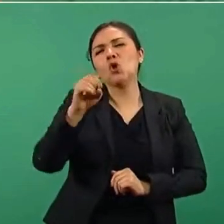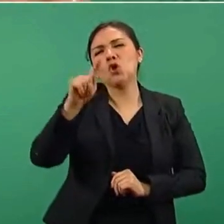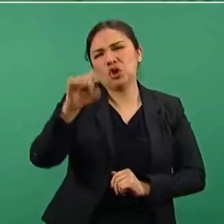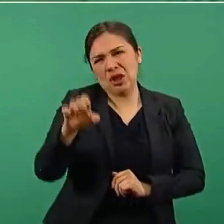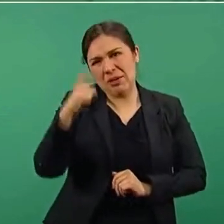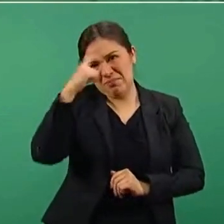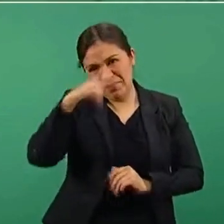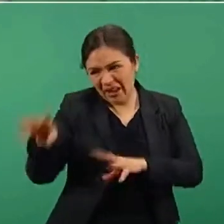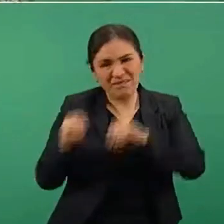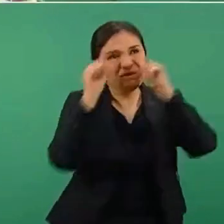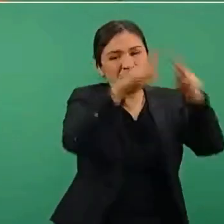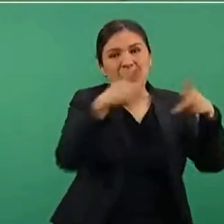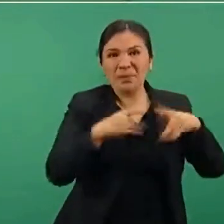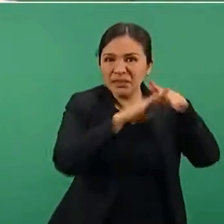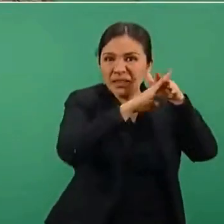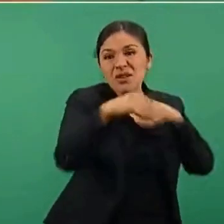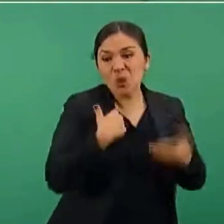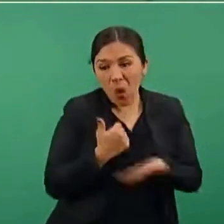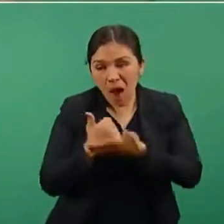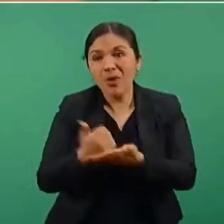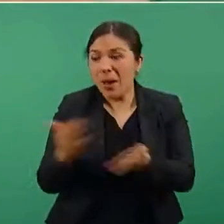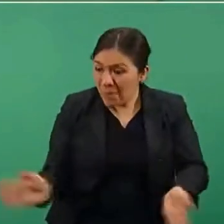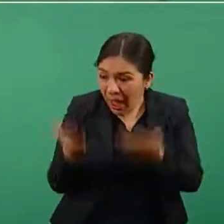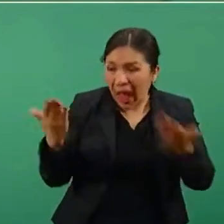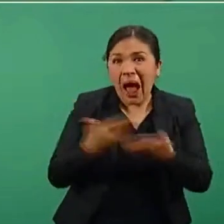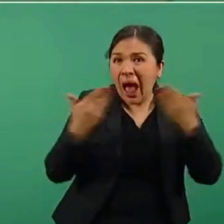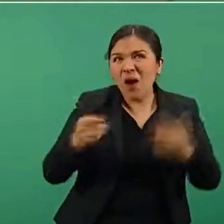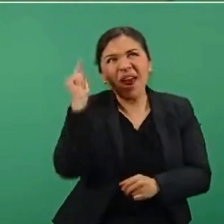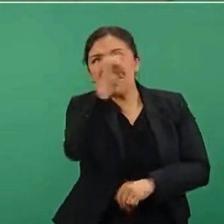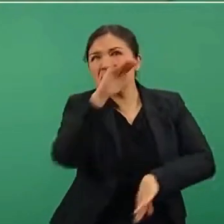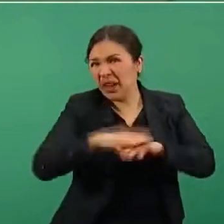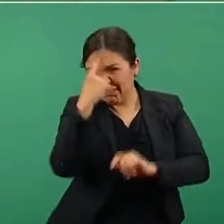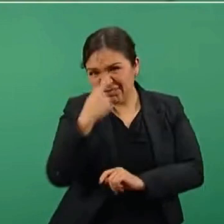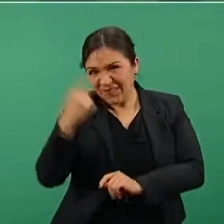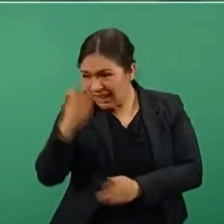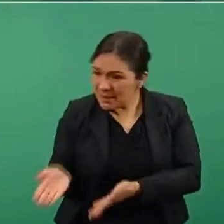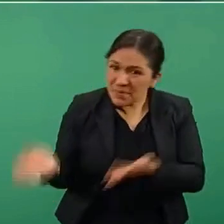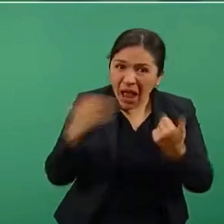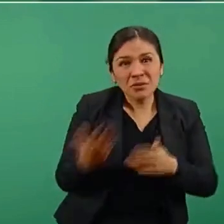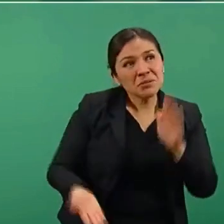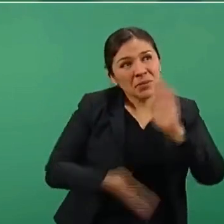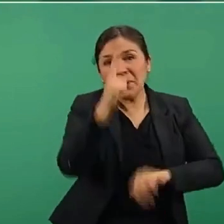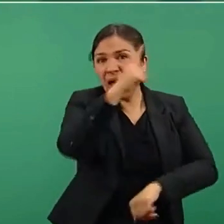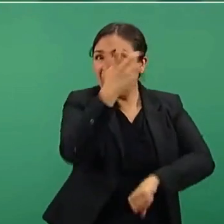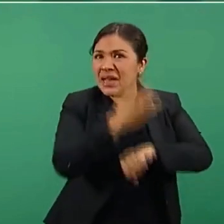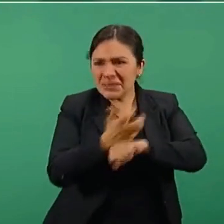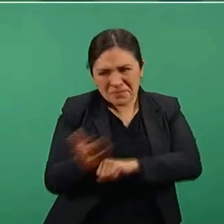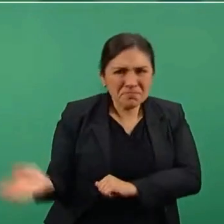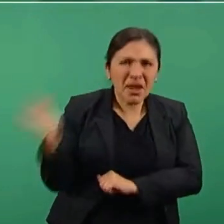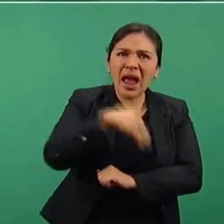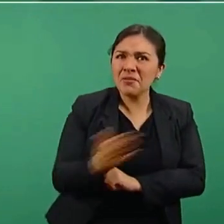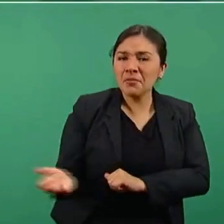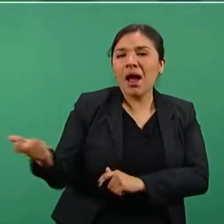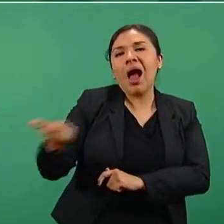es más fácil llegar a Estados Unidos, vámonos.